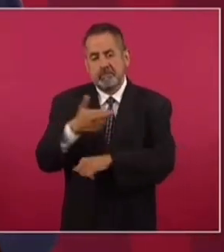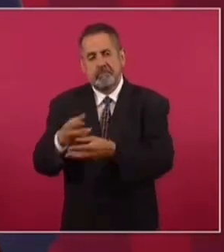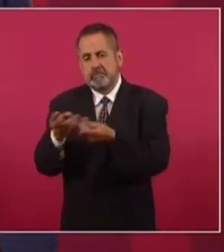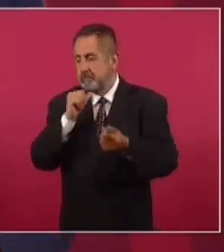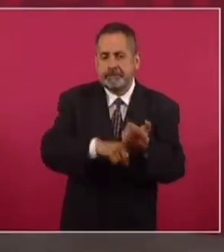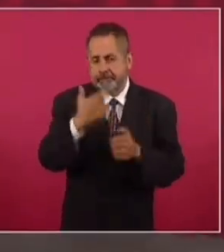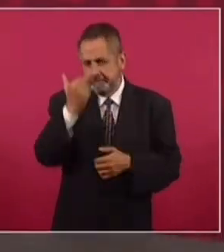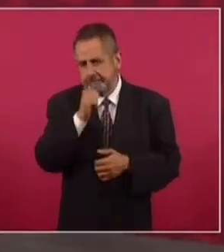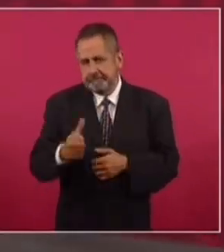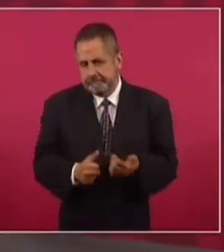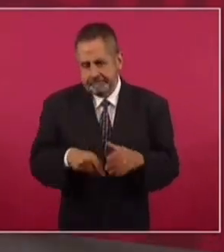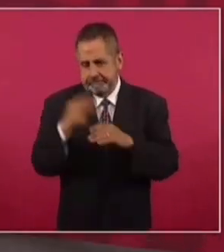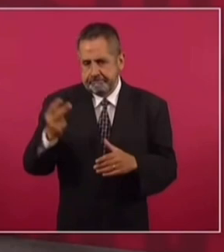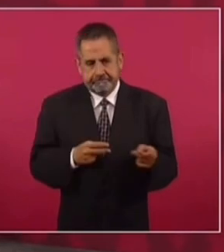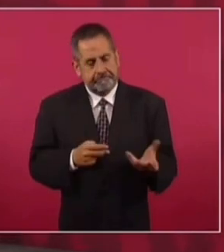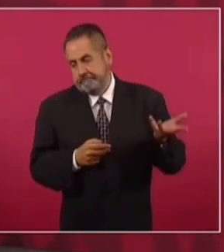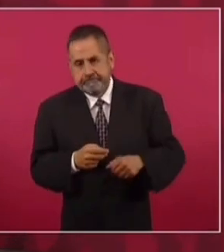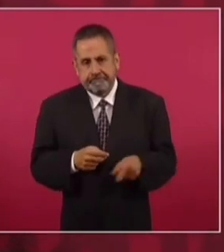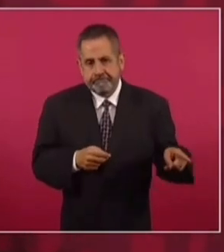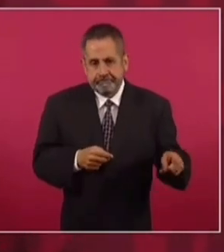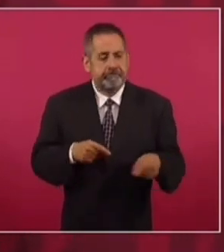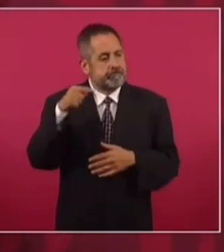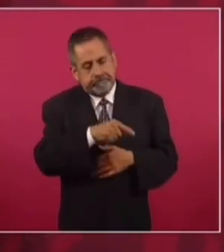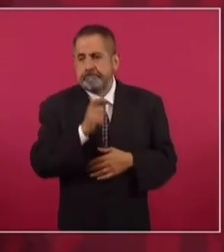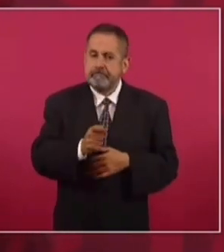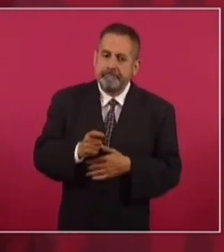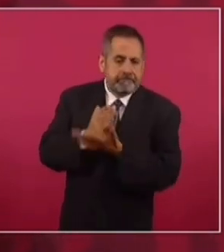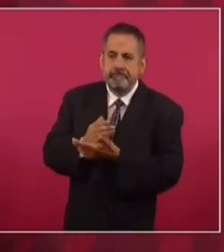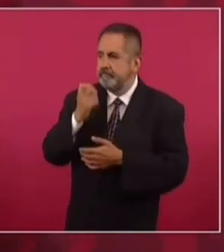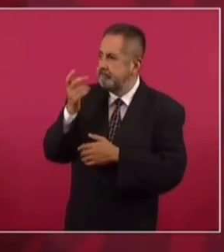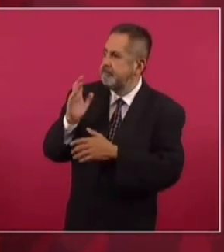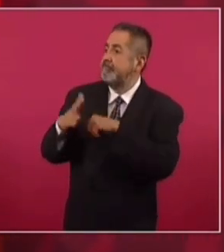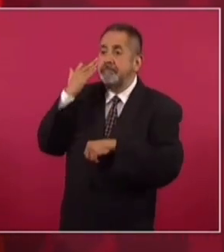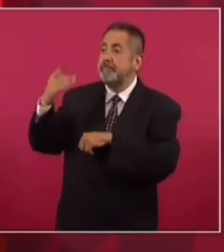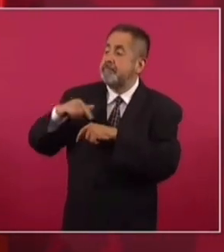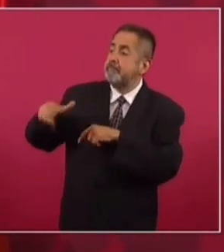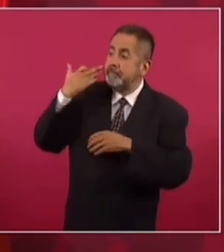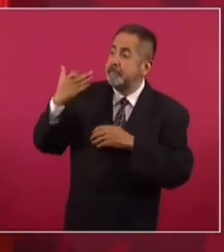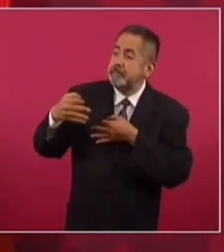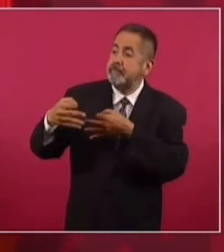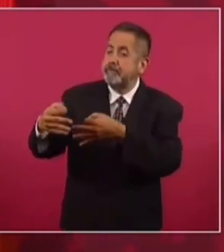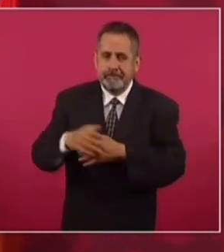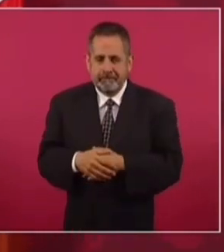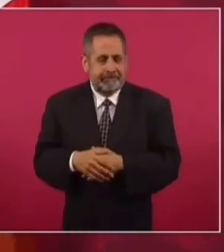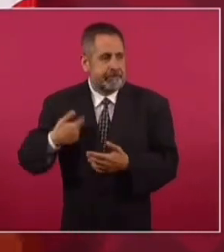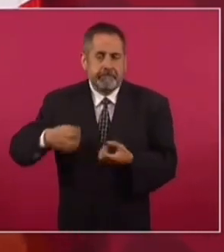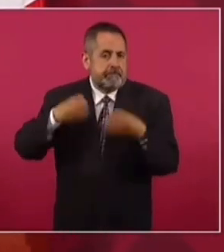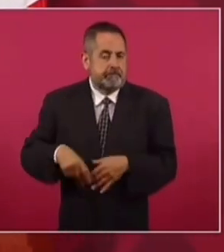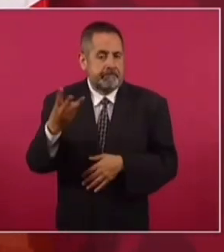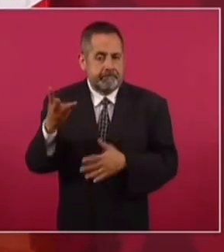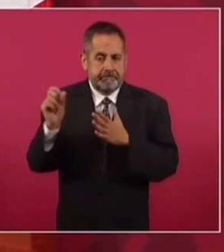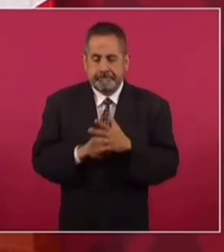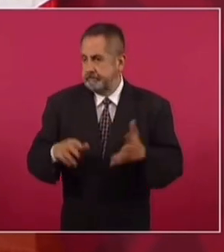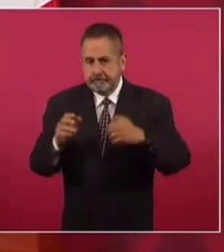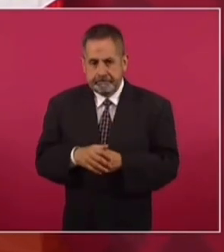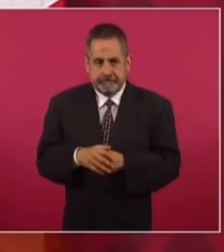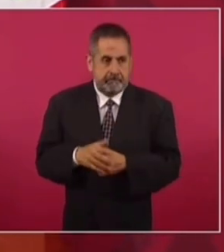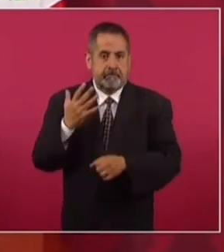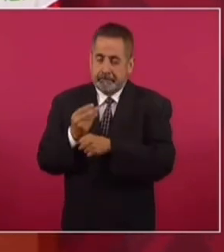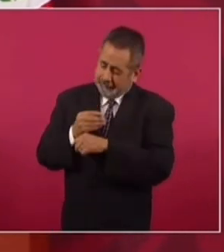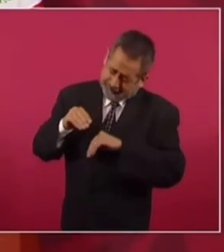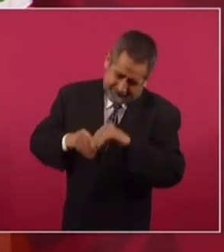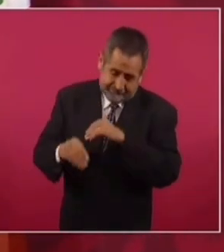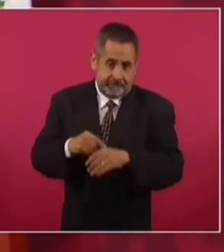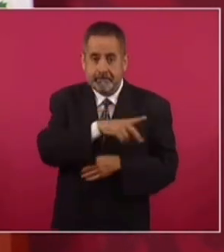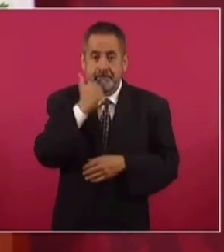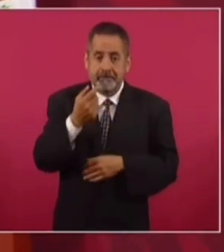afectación al medio ambiente. Pero lo que quieren también es que se nos pase el tiempo. Ya nos quitaron tres meses y ahora apuestan